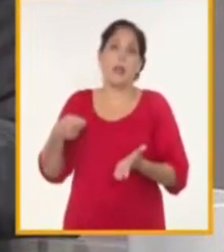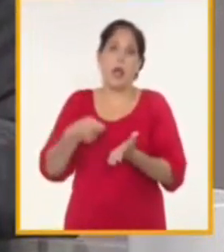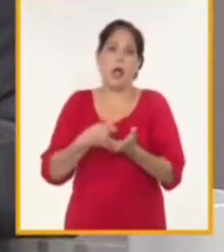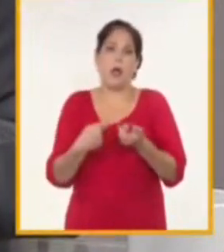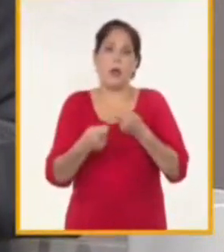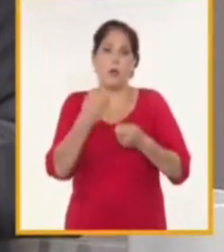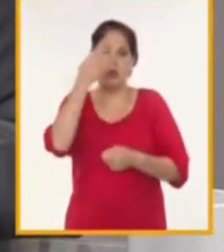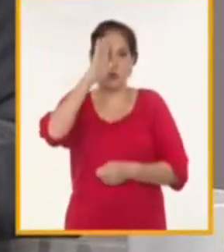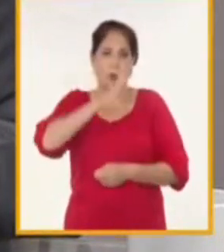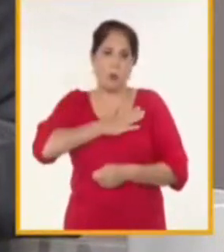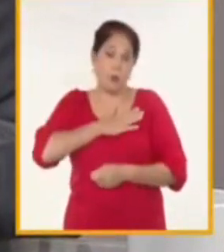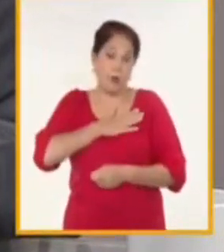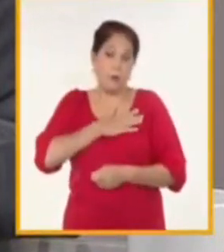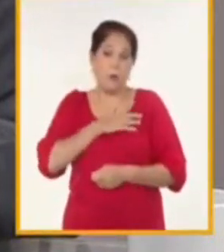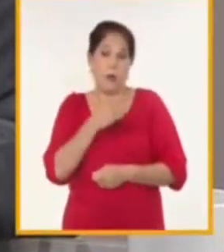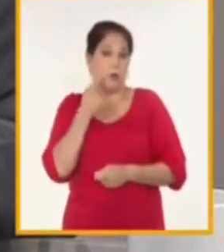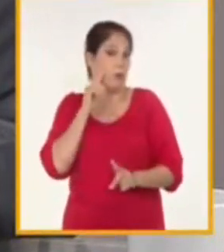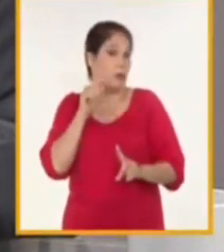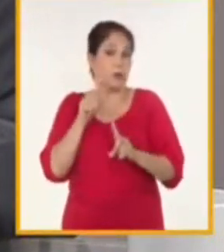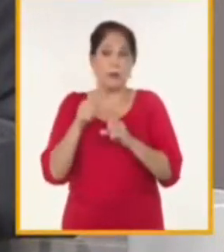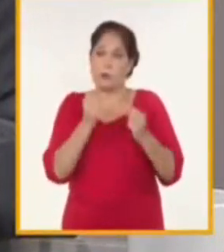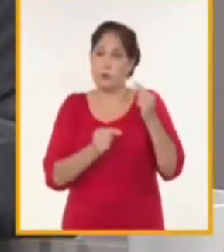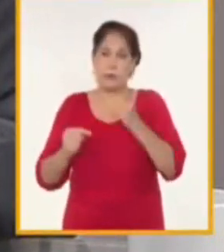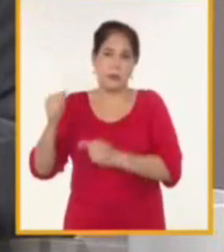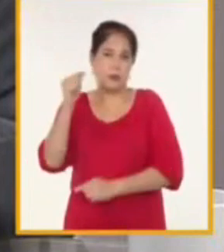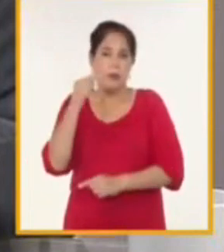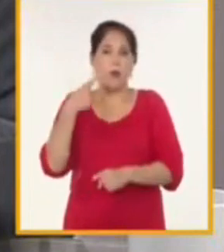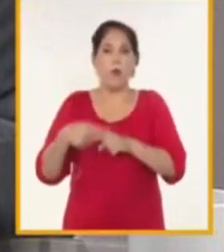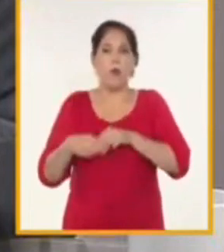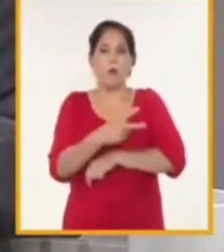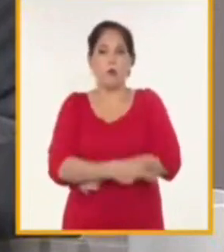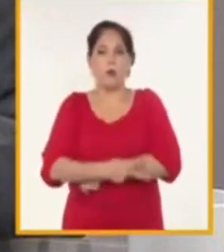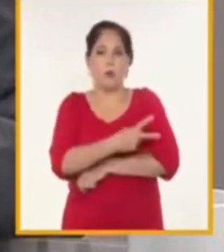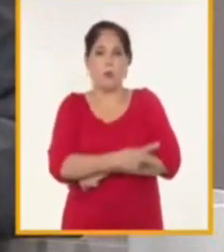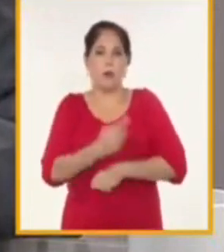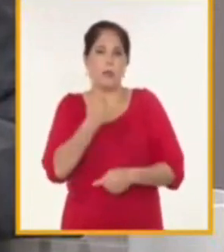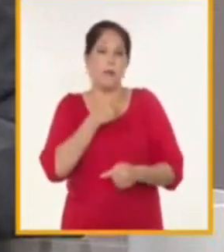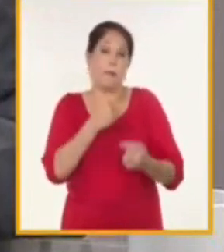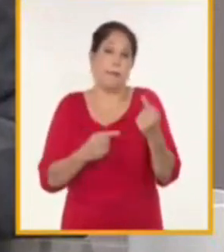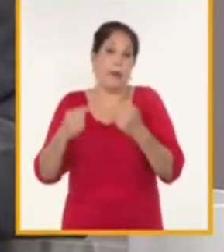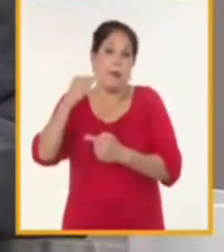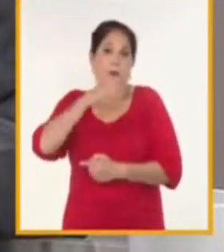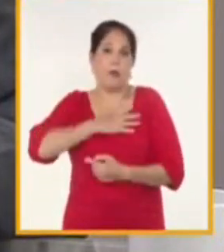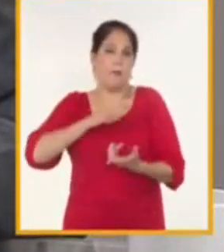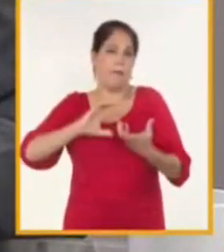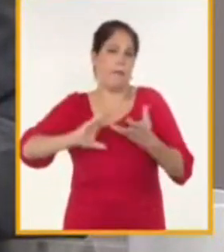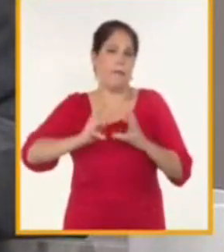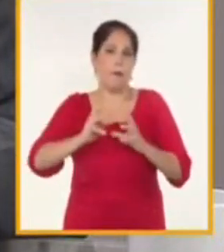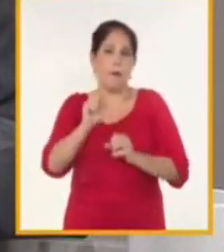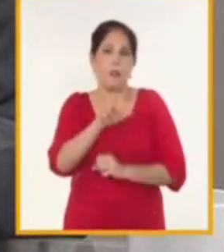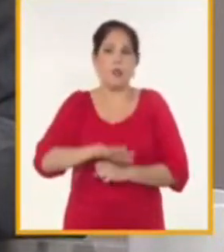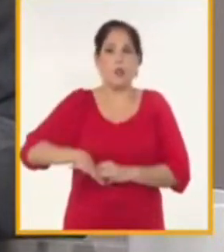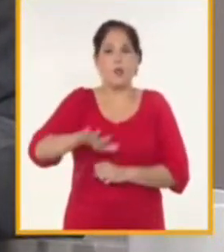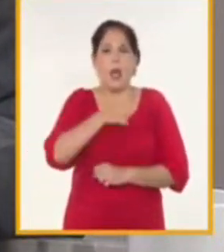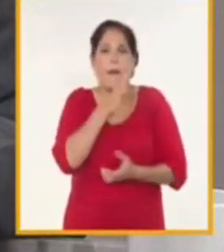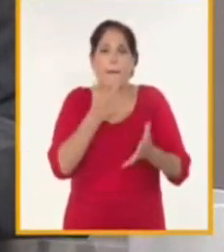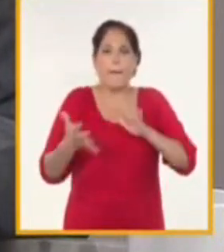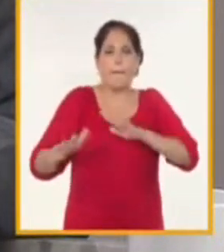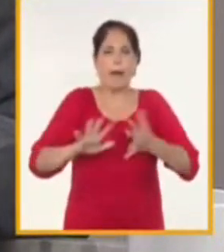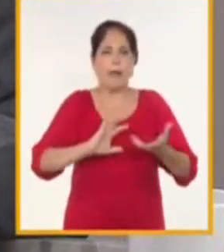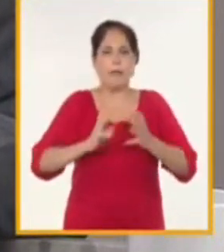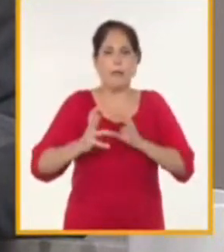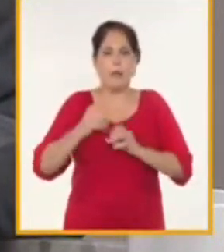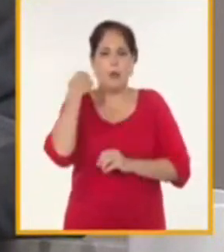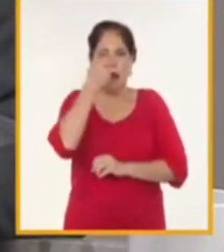Tenemos una mira muy importante en los países que para nosotros lo consideramos priorizados porque sus sistemas sociopolíticos son similares a los